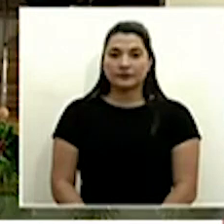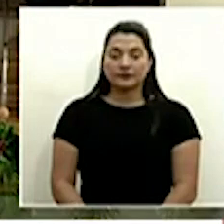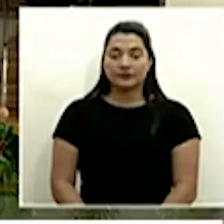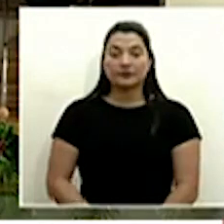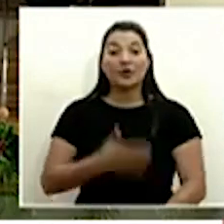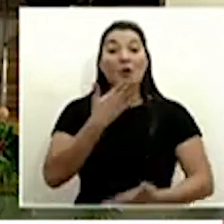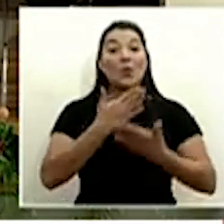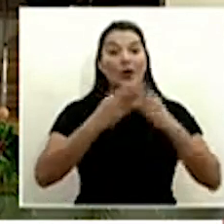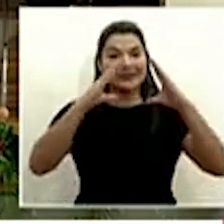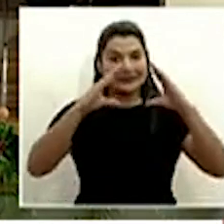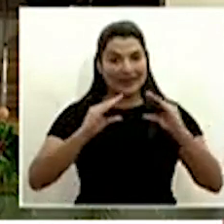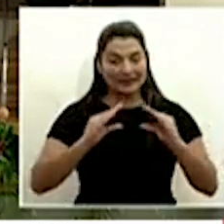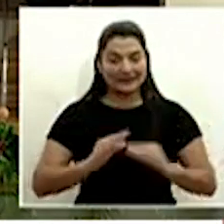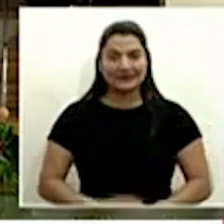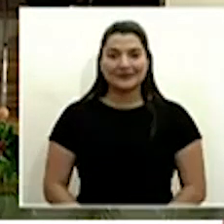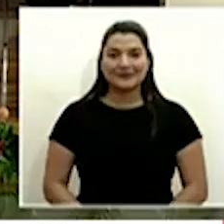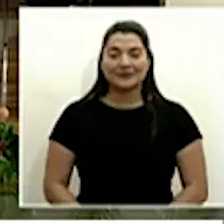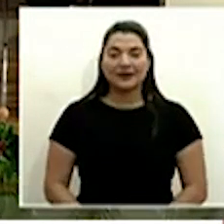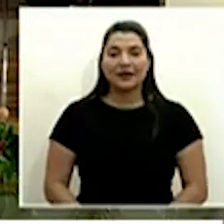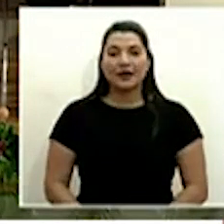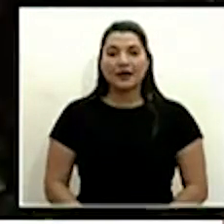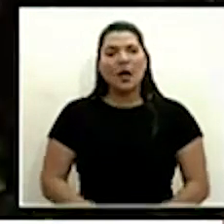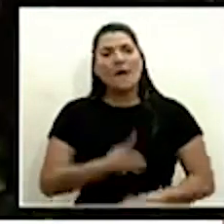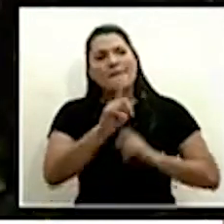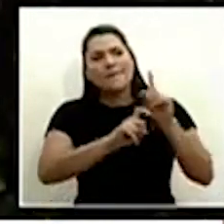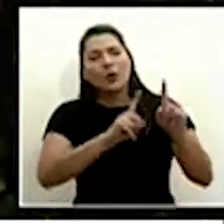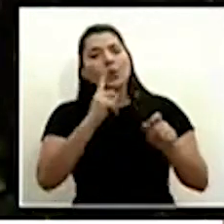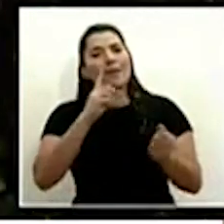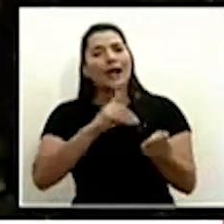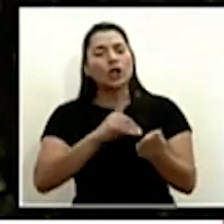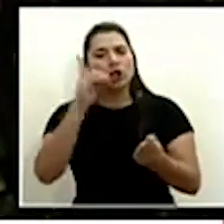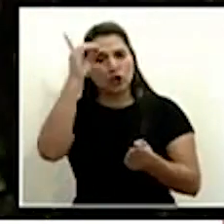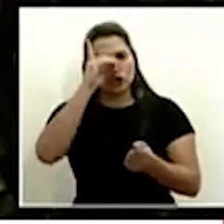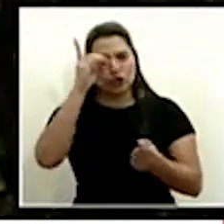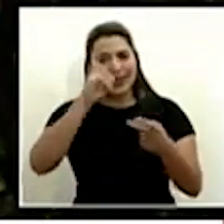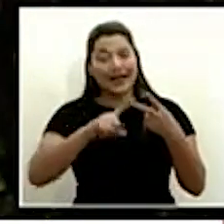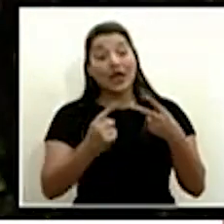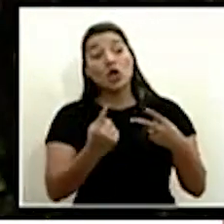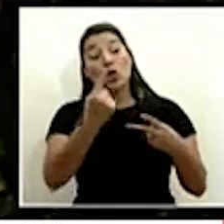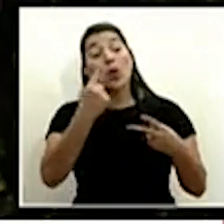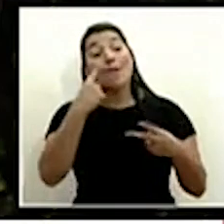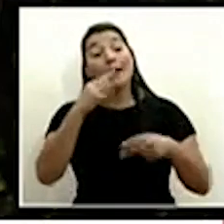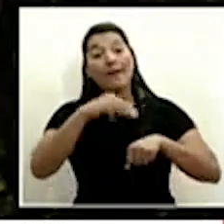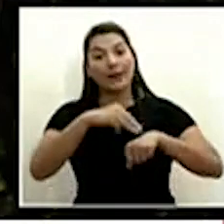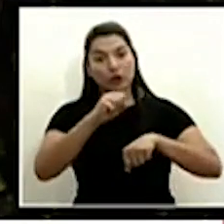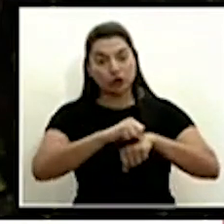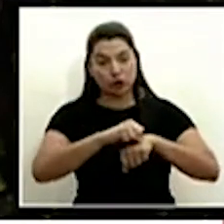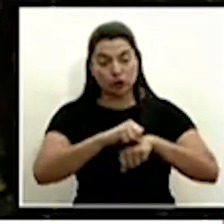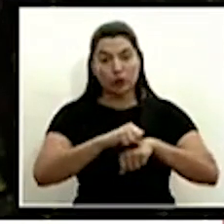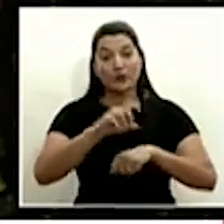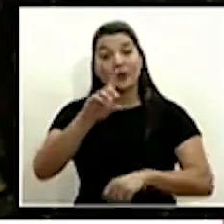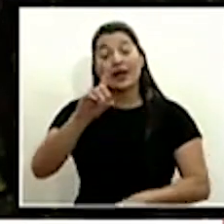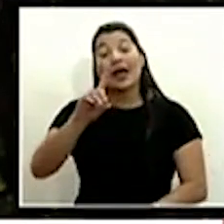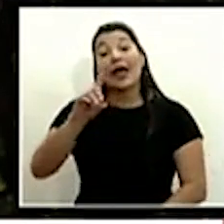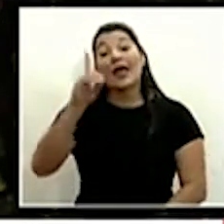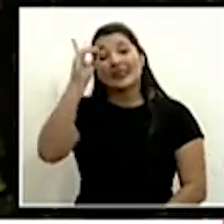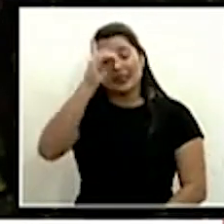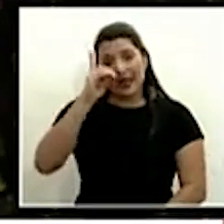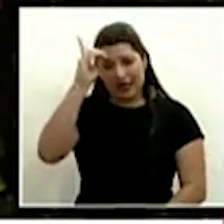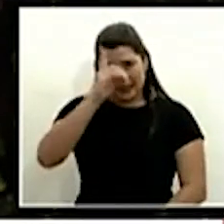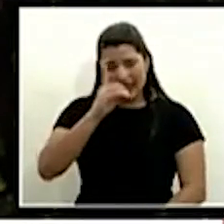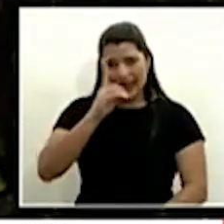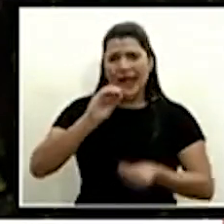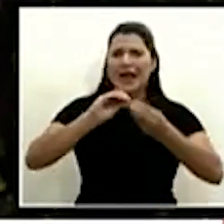buenas tardes son algunas consultas para el doctor Salas y una para don Michael Soto don Daniel de los casos